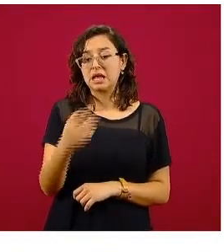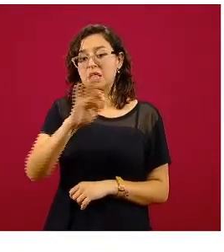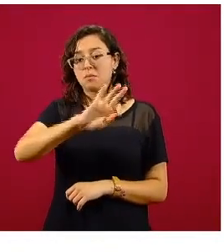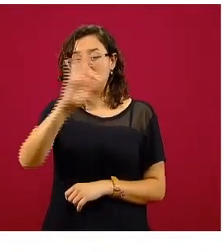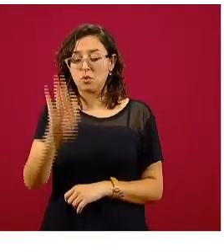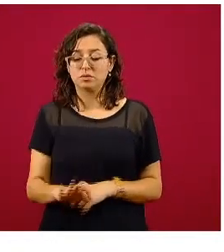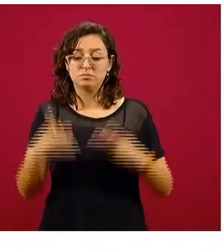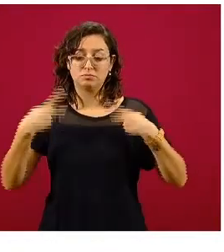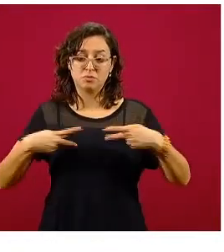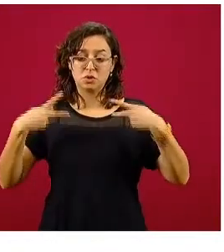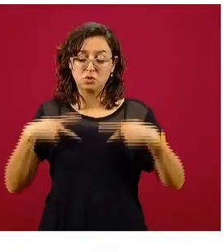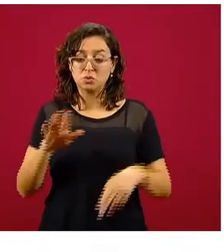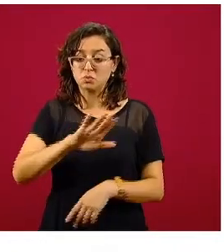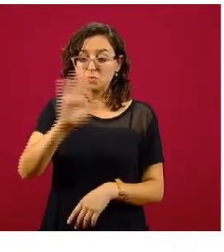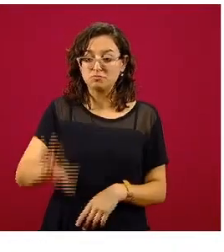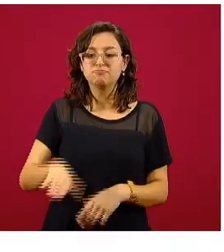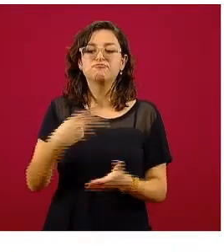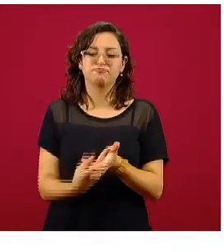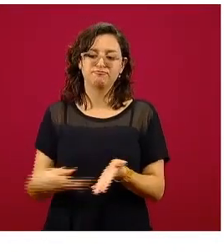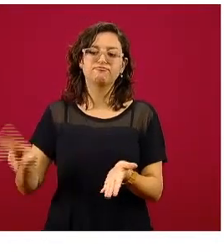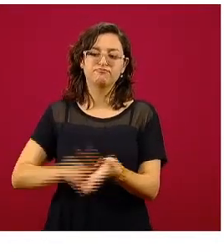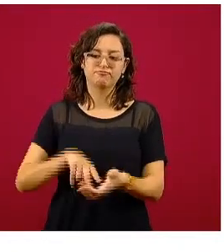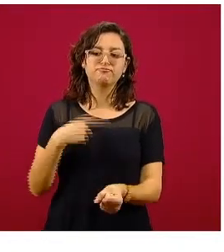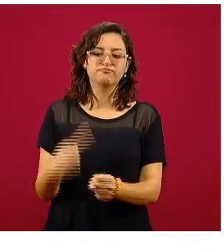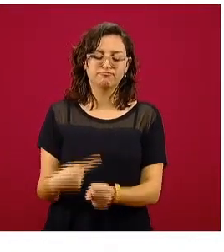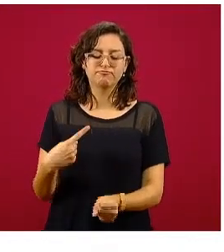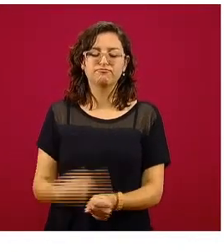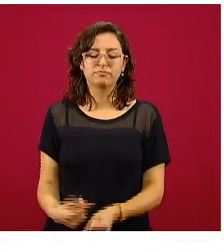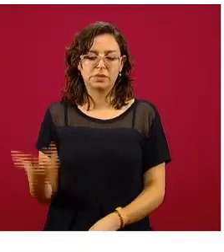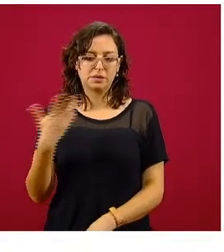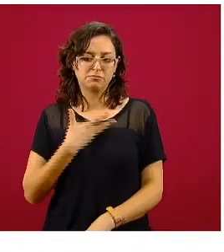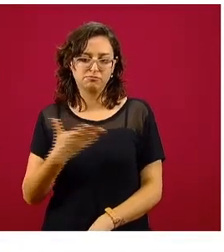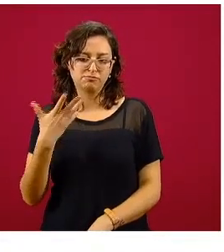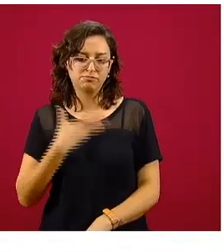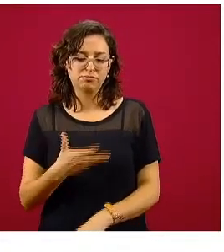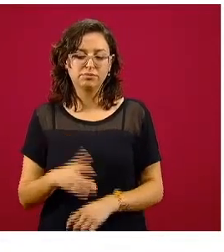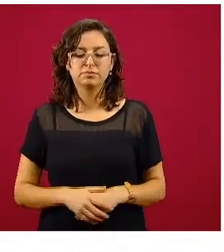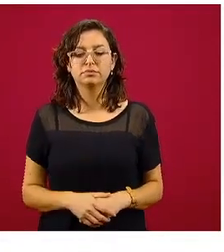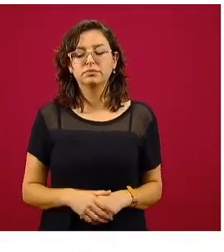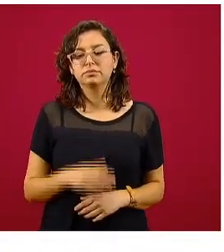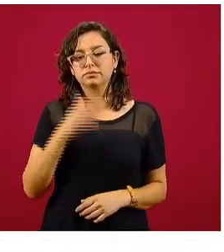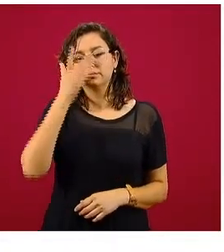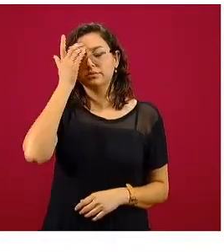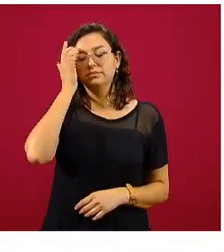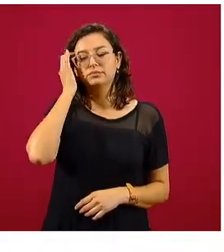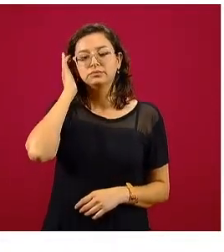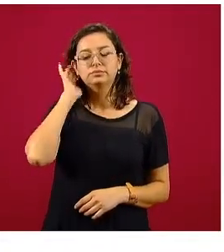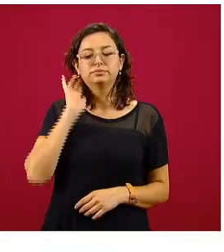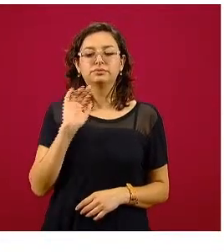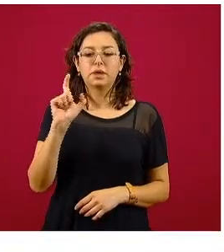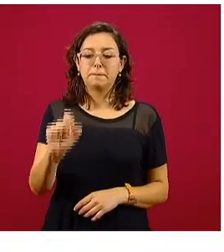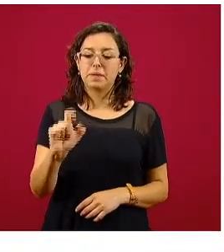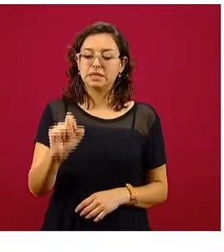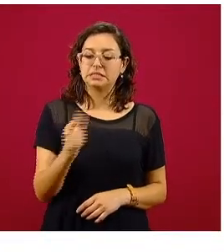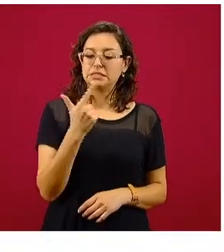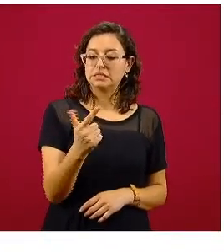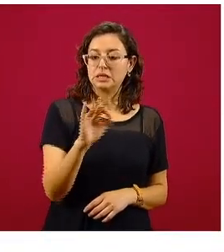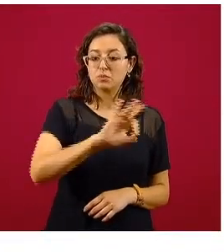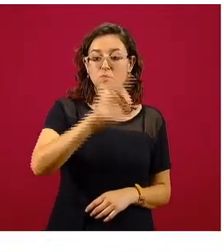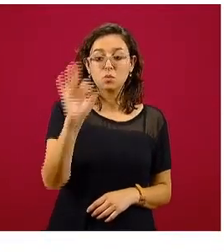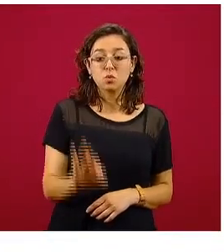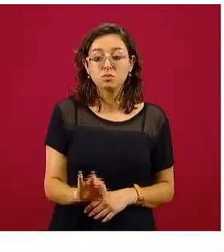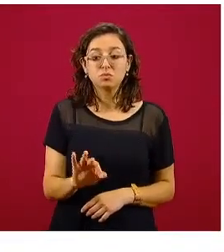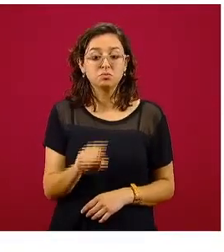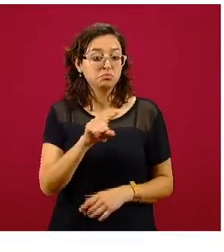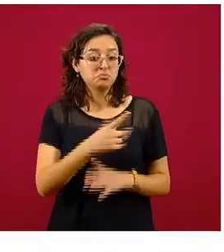defunciones tenían al menos una comorbilidad o factor de riesgo identificado. El 27% no dijo